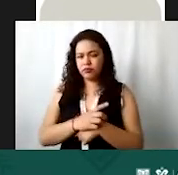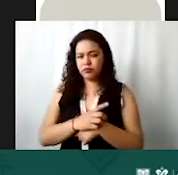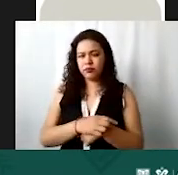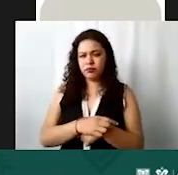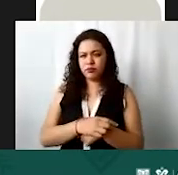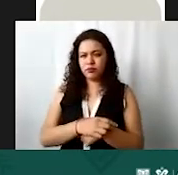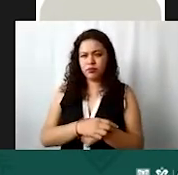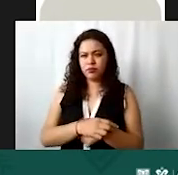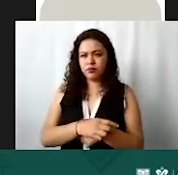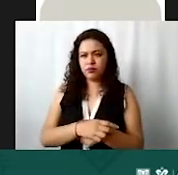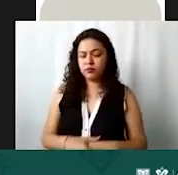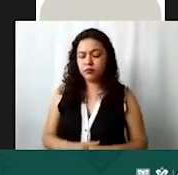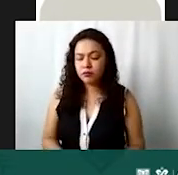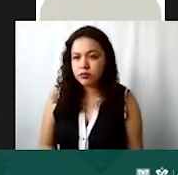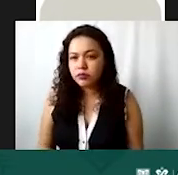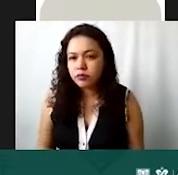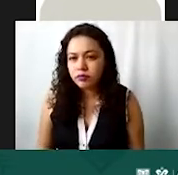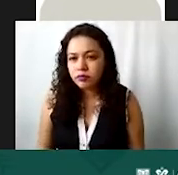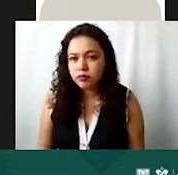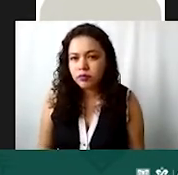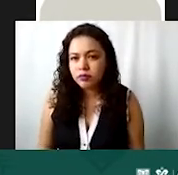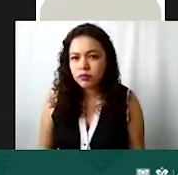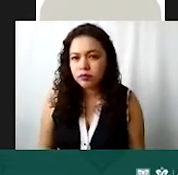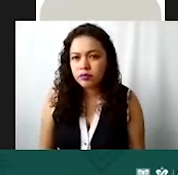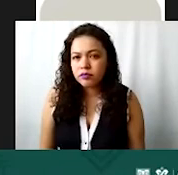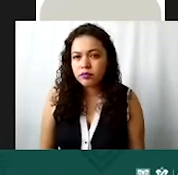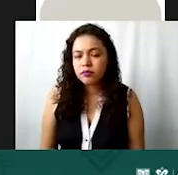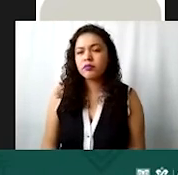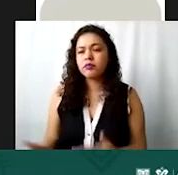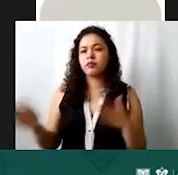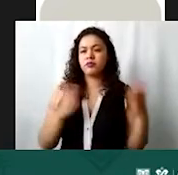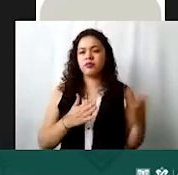debe de levantar el acuerdo correspondiente siguiente por favor